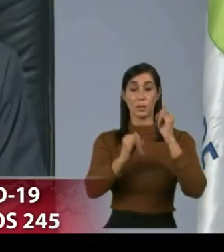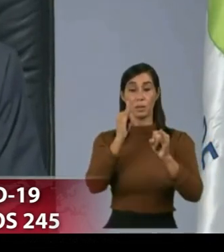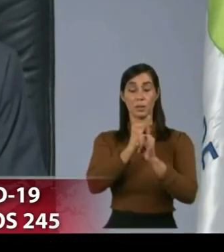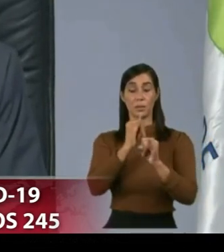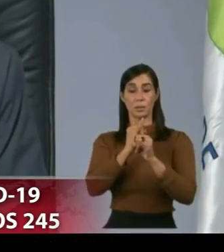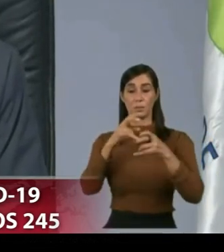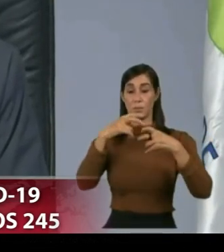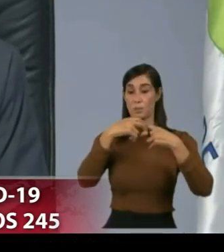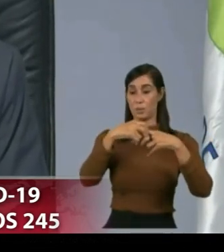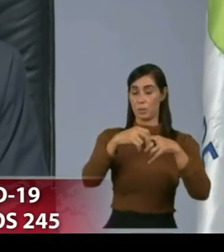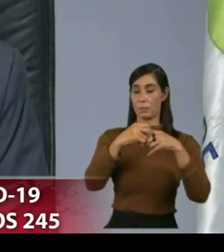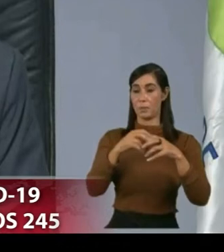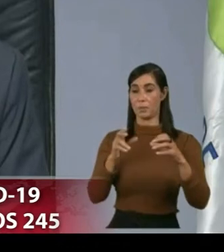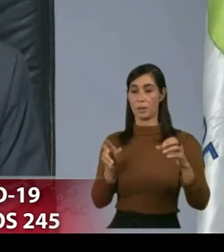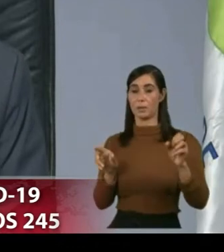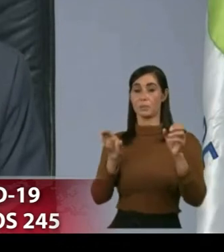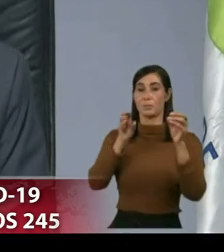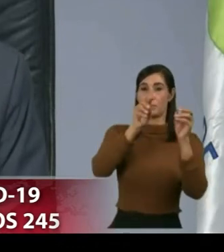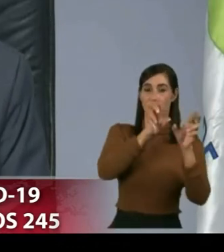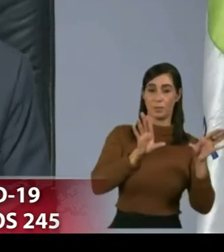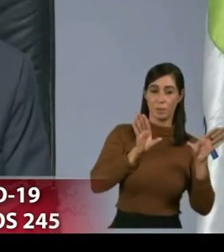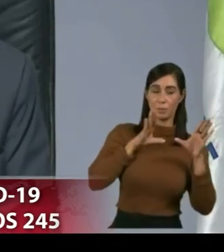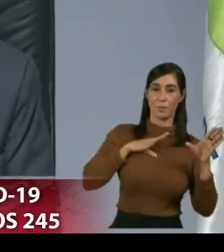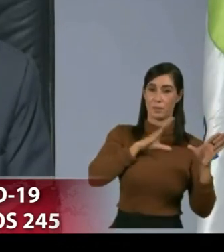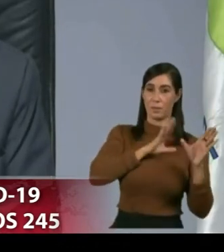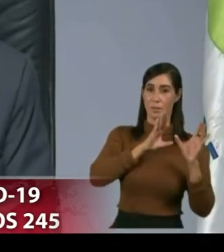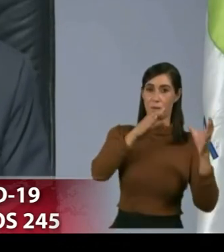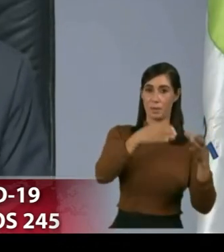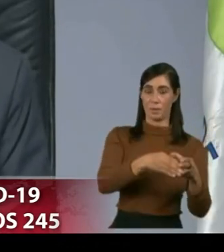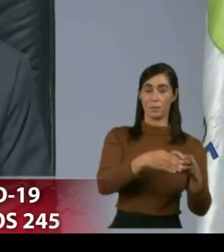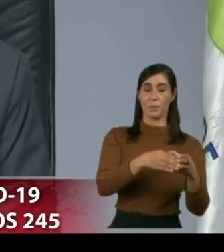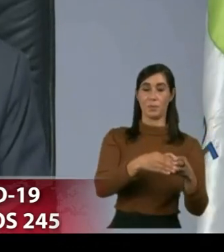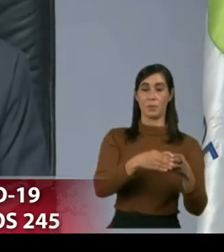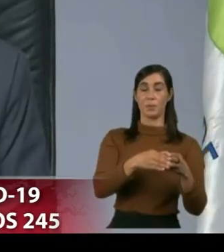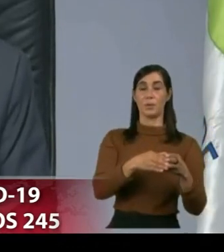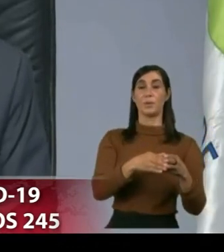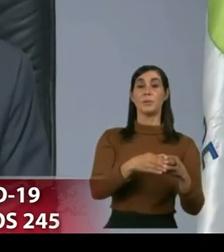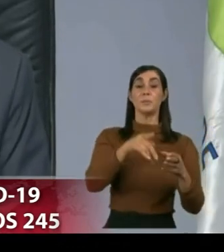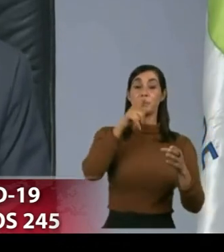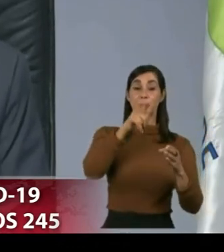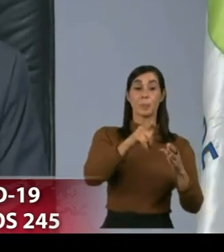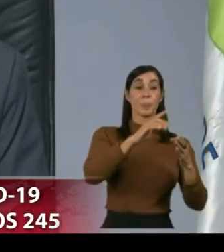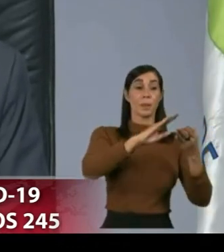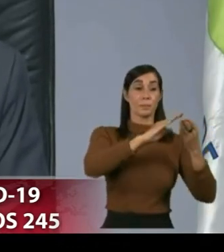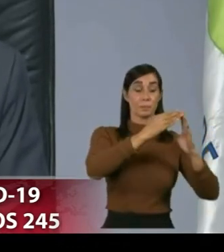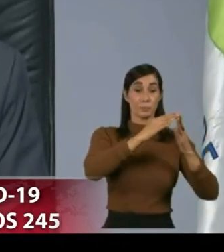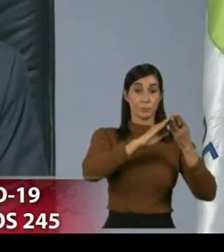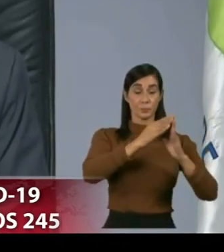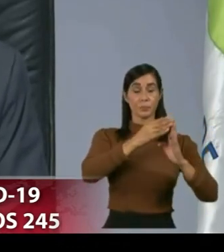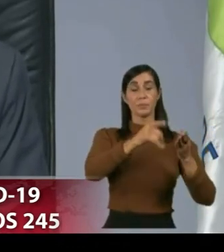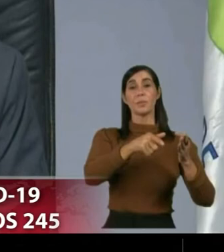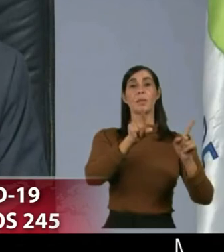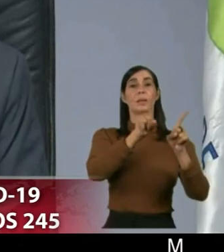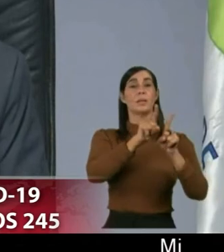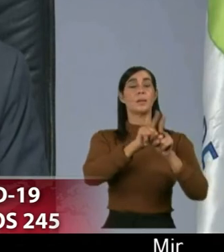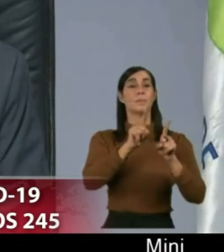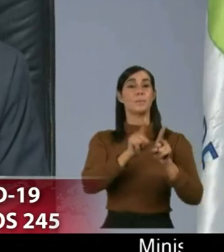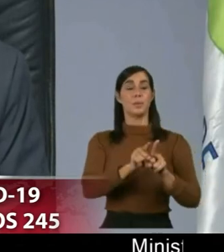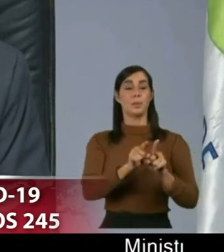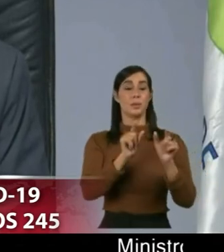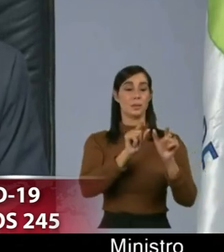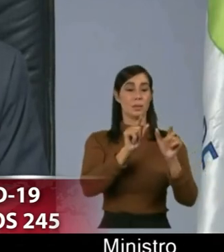empresariales son parte de la comisión en los pueblos se ha hecho también igual